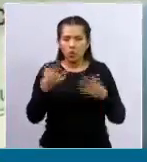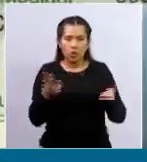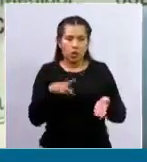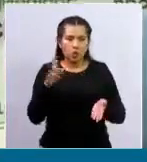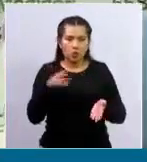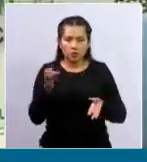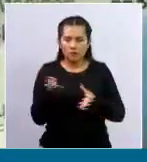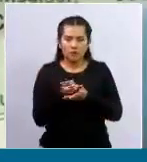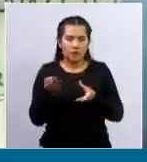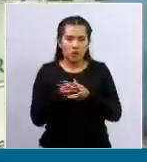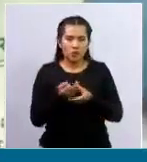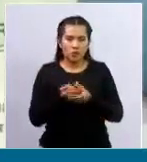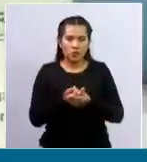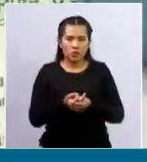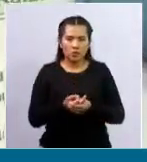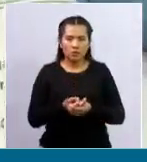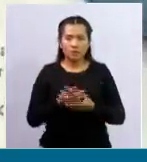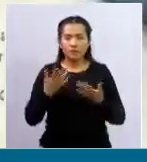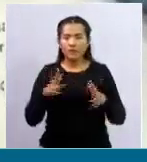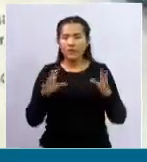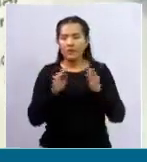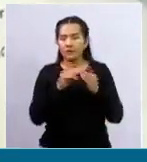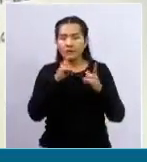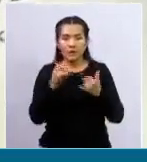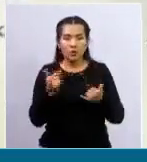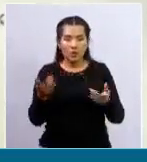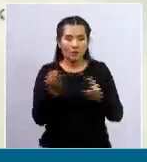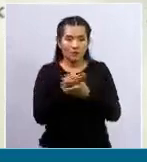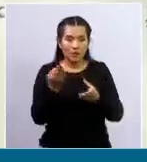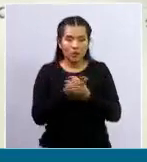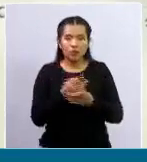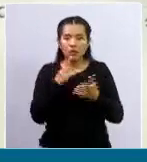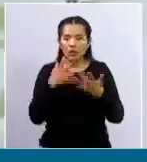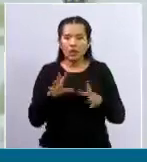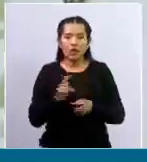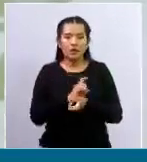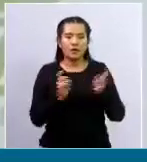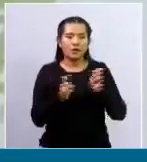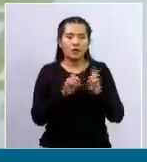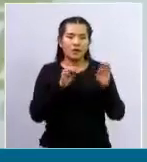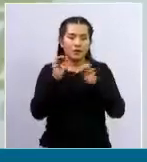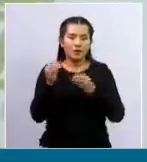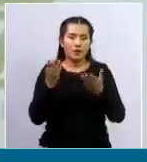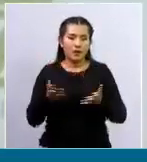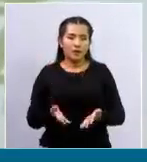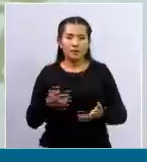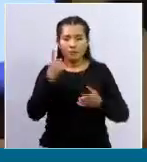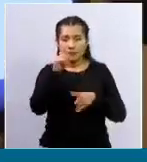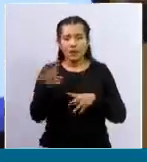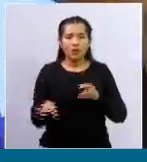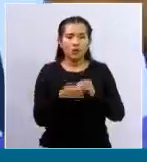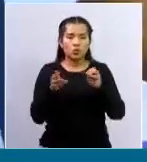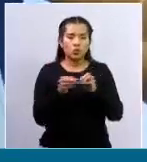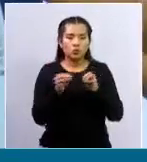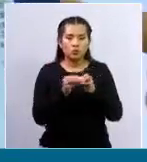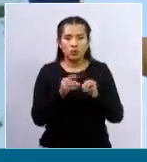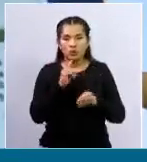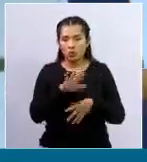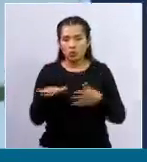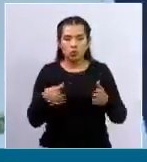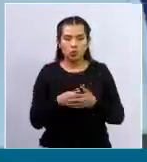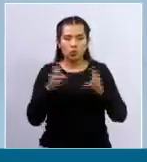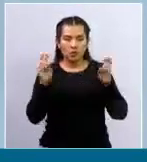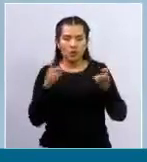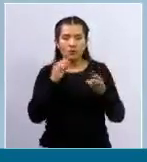factura como un descargo fiscal. Entonces, esta factura ha sido sustituida o complementada con lo que hemos denominado